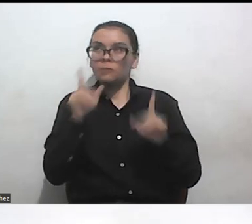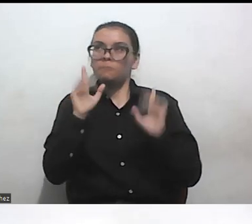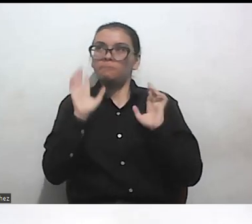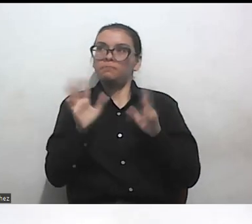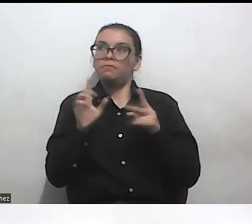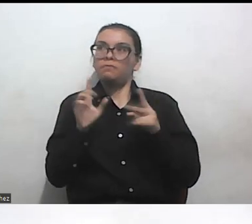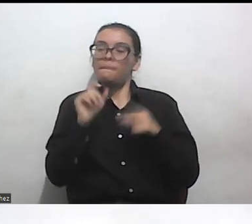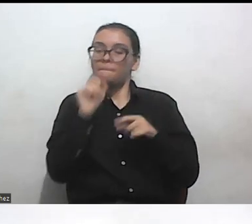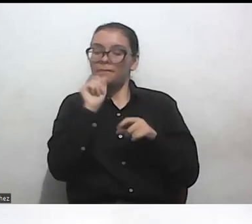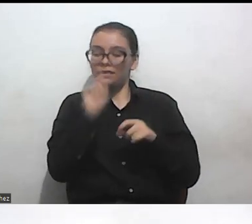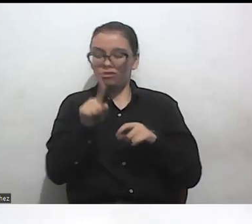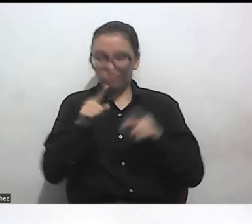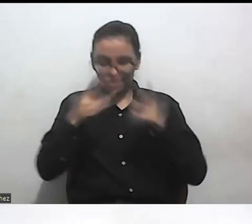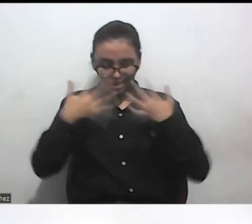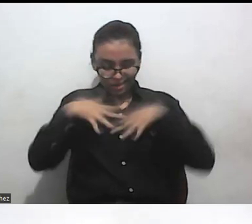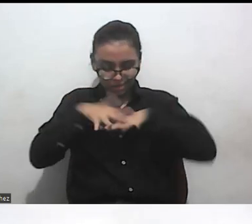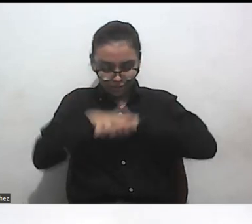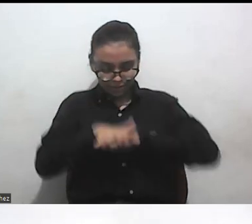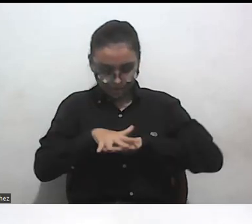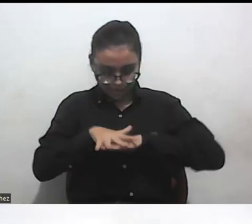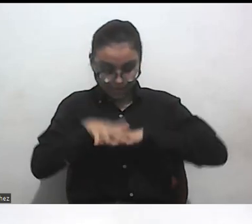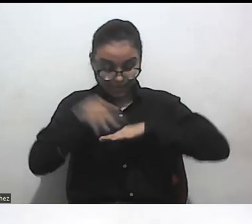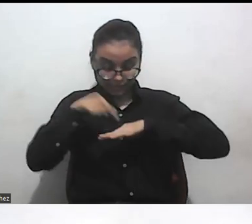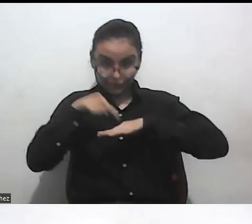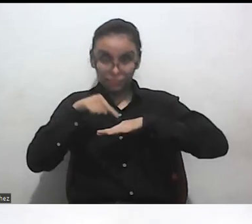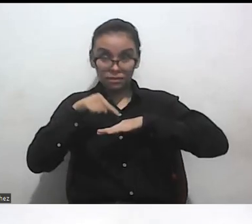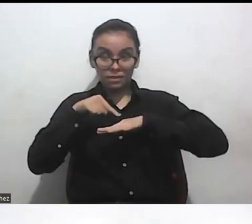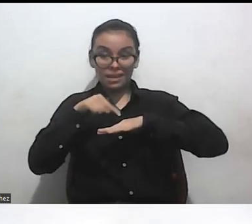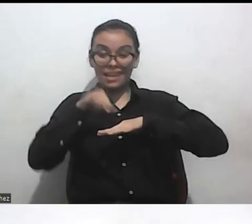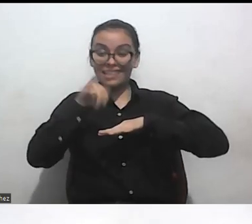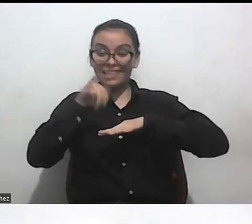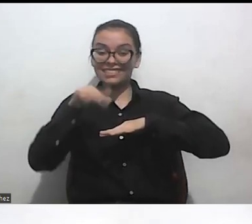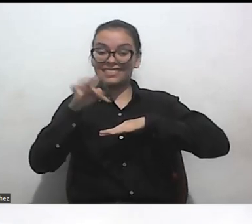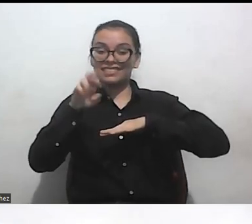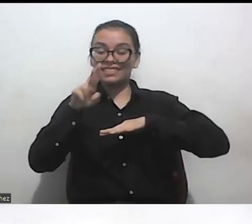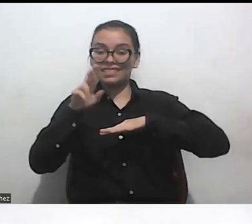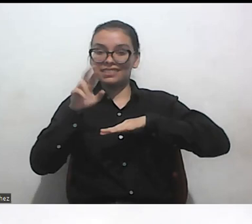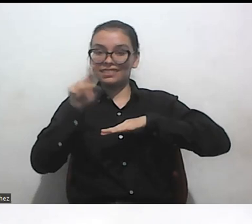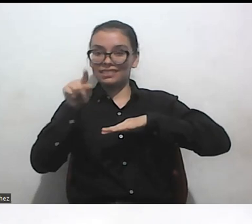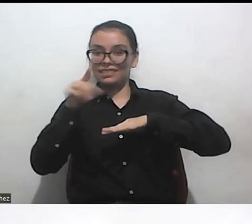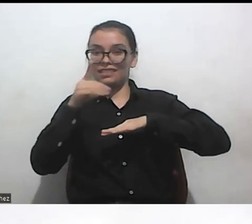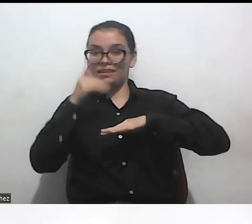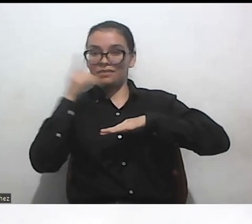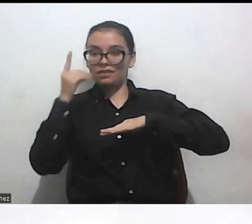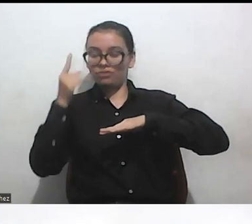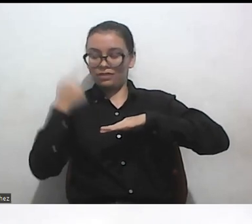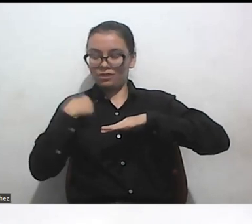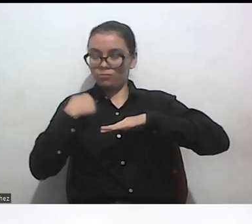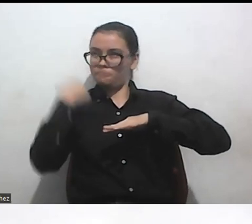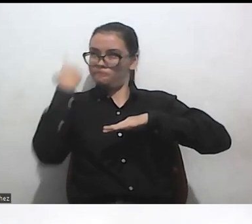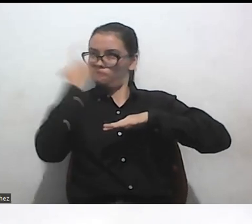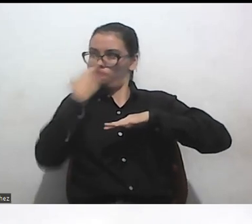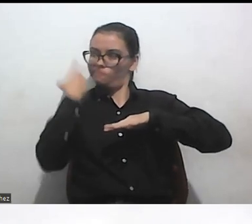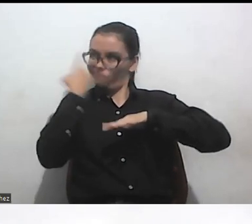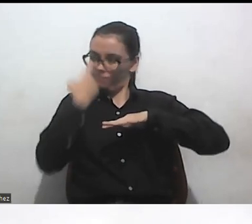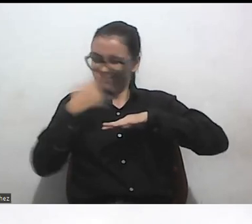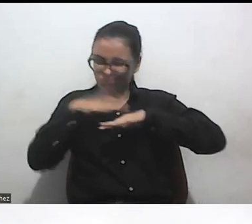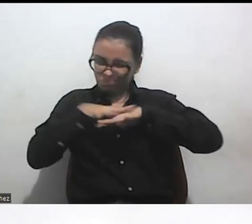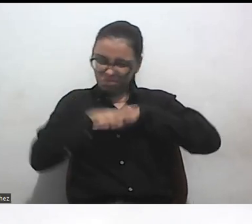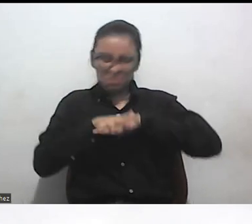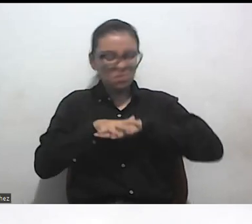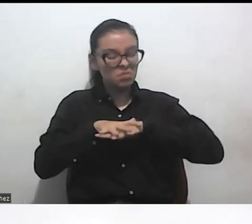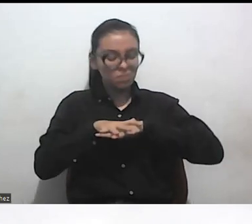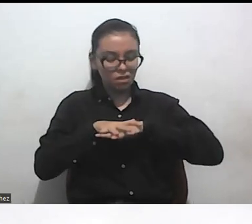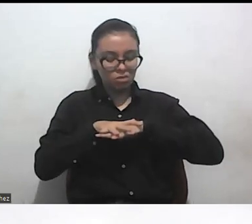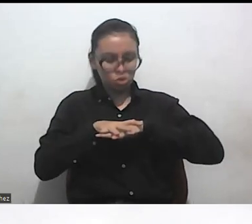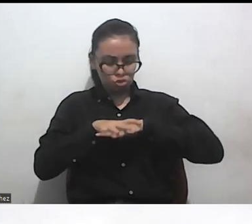interseccionalidad y la pregunta de la que me lleva a mí la interseccionalidad es cómo es el mundo